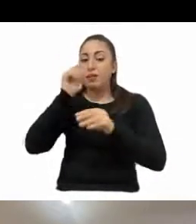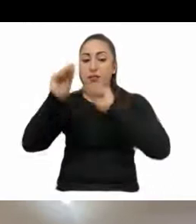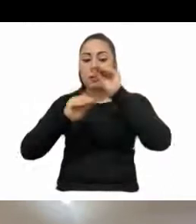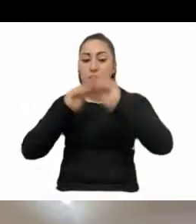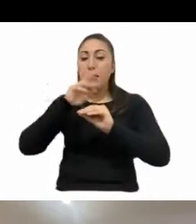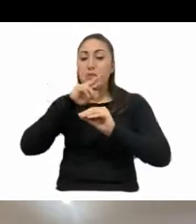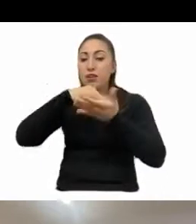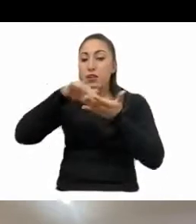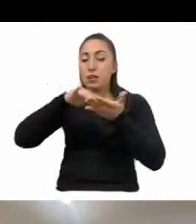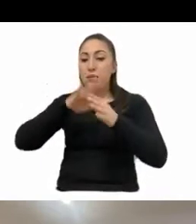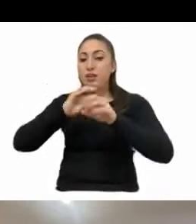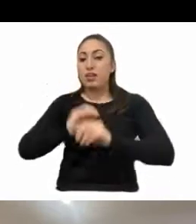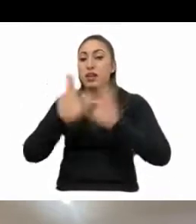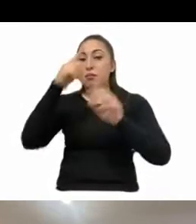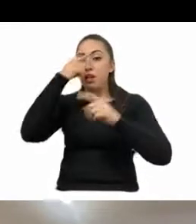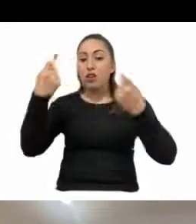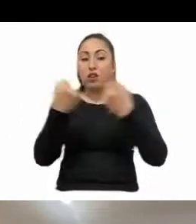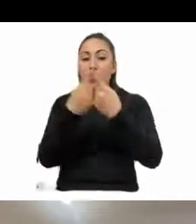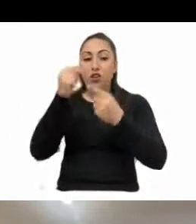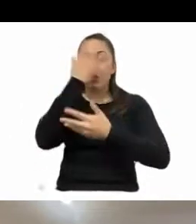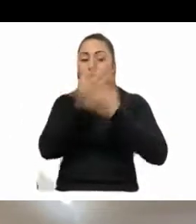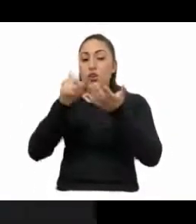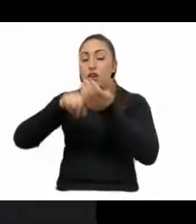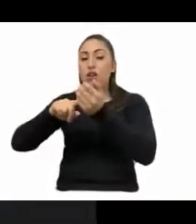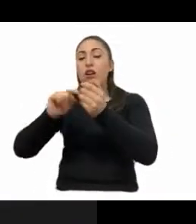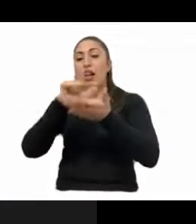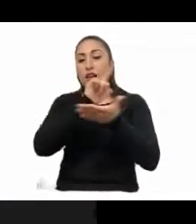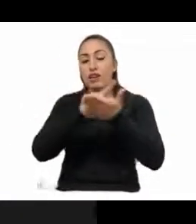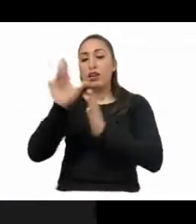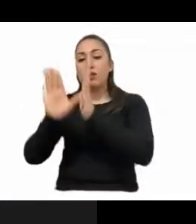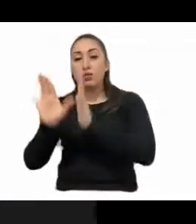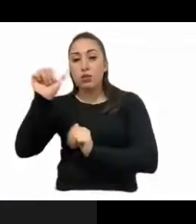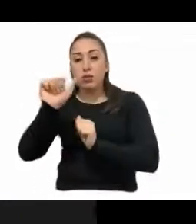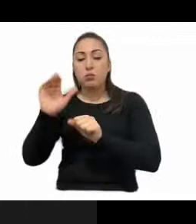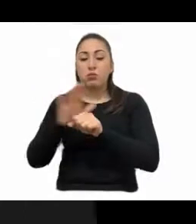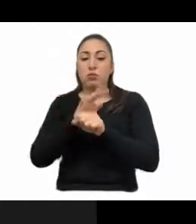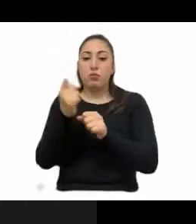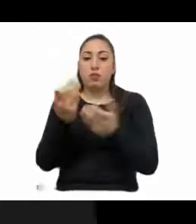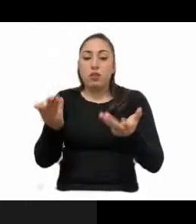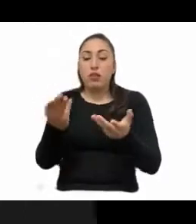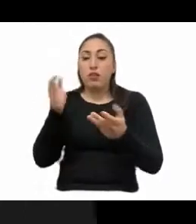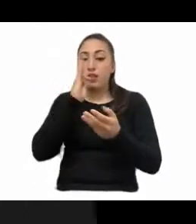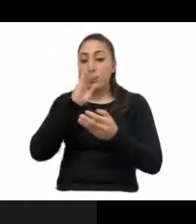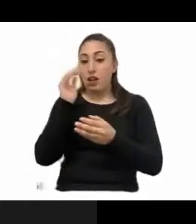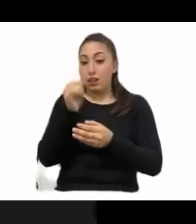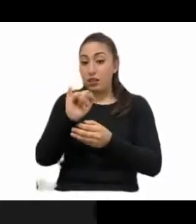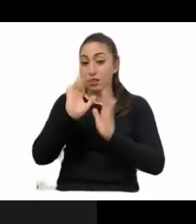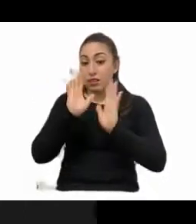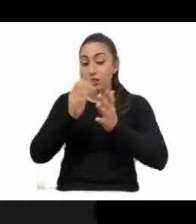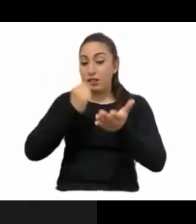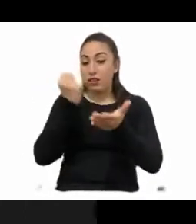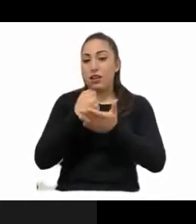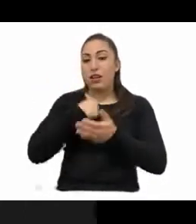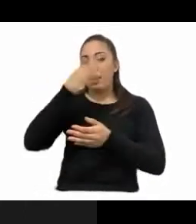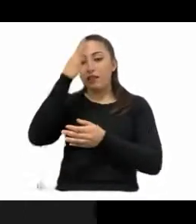podamos construirla entre todos los grupos en este sentido, porque claramente es inconstitucional si lo votamos como está, por las razones que acabo de